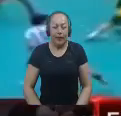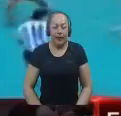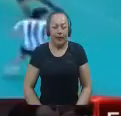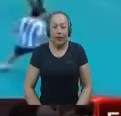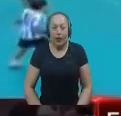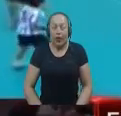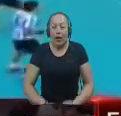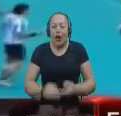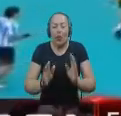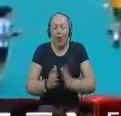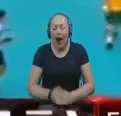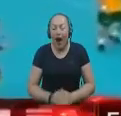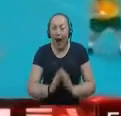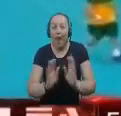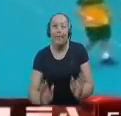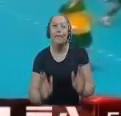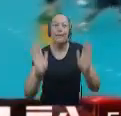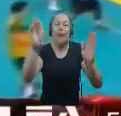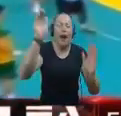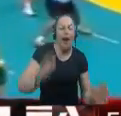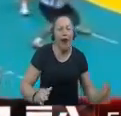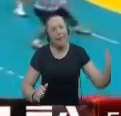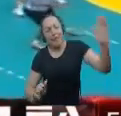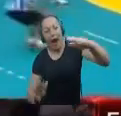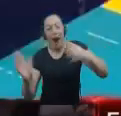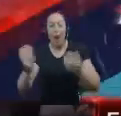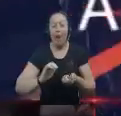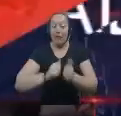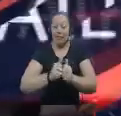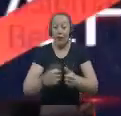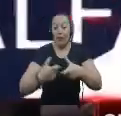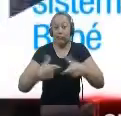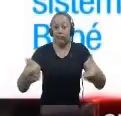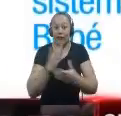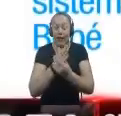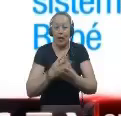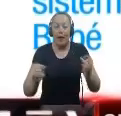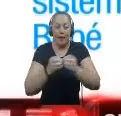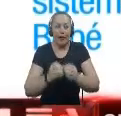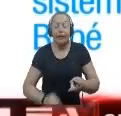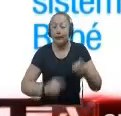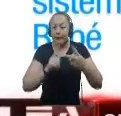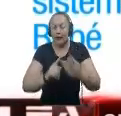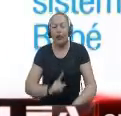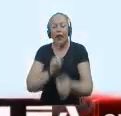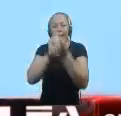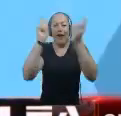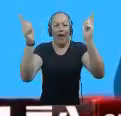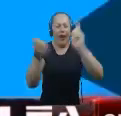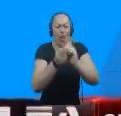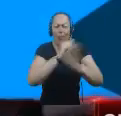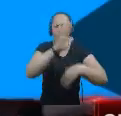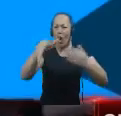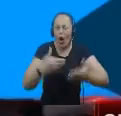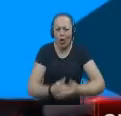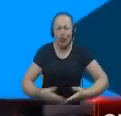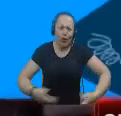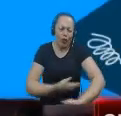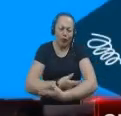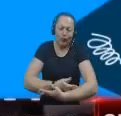El balonmano, un deporte que crece en La Dorada Segundo encuentro de maternidad segura,